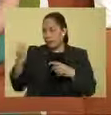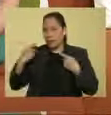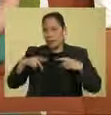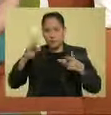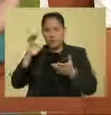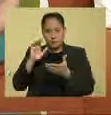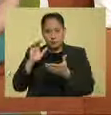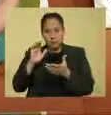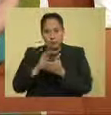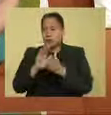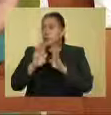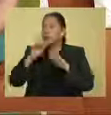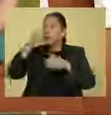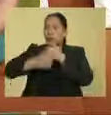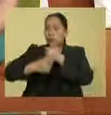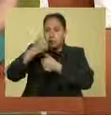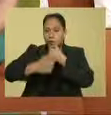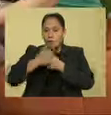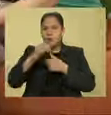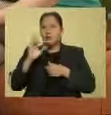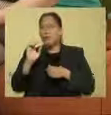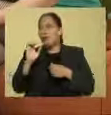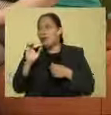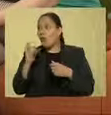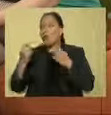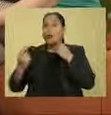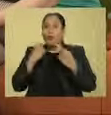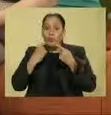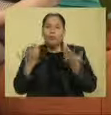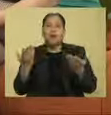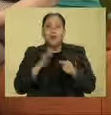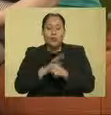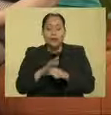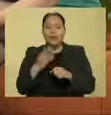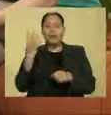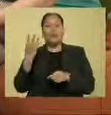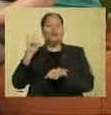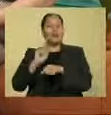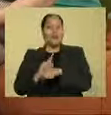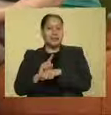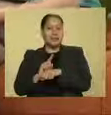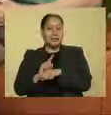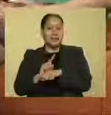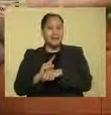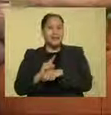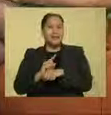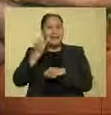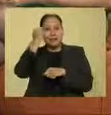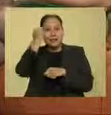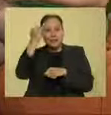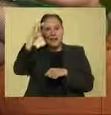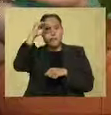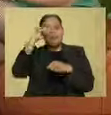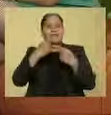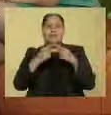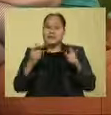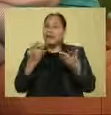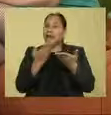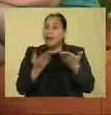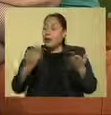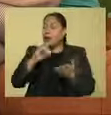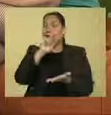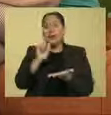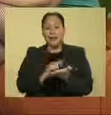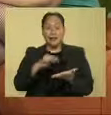y esto, pues... Ya, afecta completamente. Digamos, hace cuatro días la idea era completamente distinta. Hoy, esto